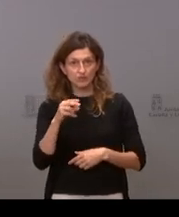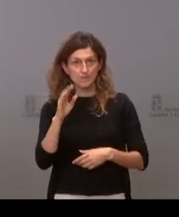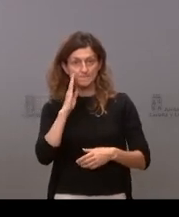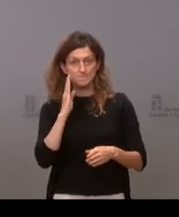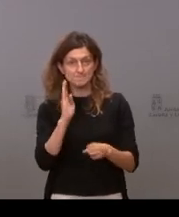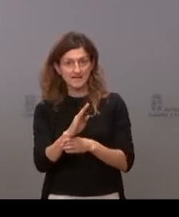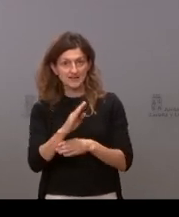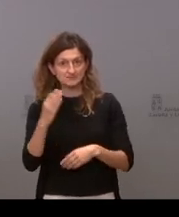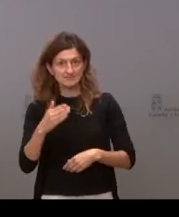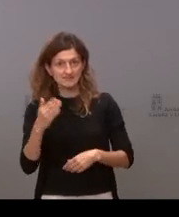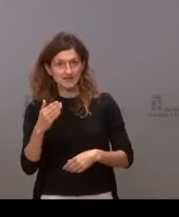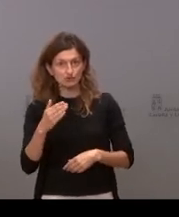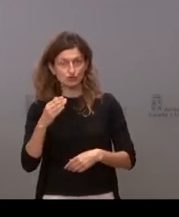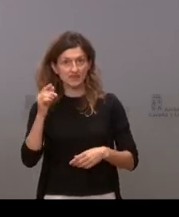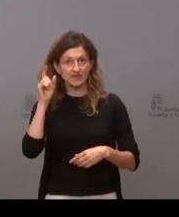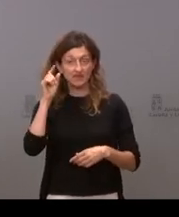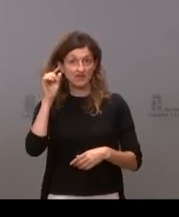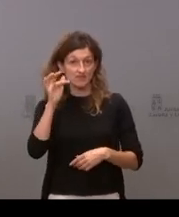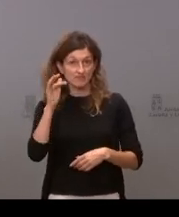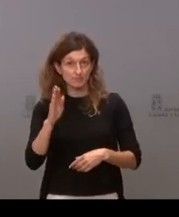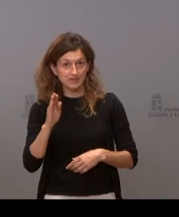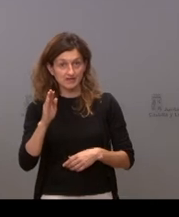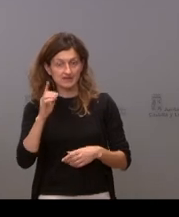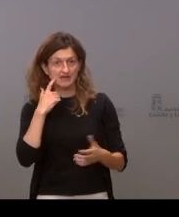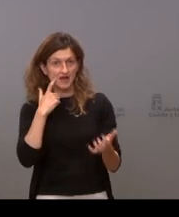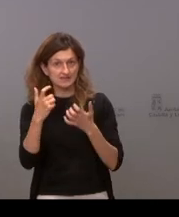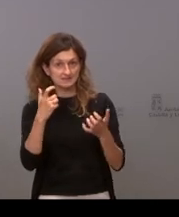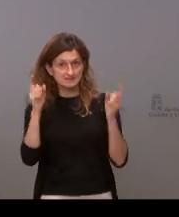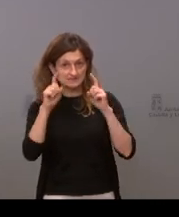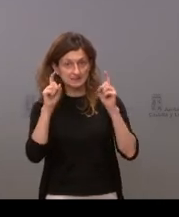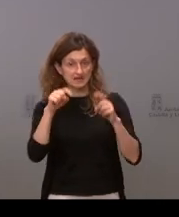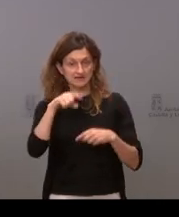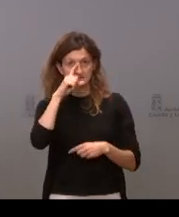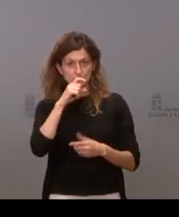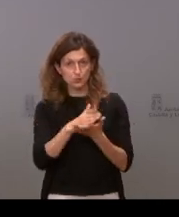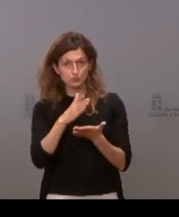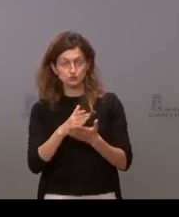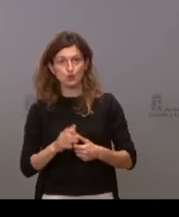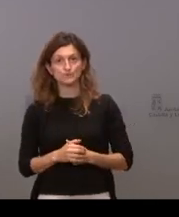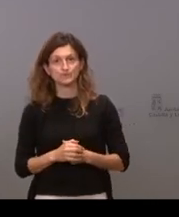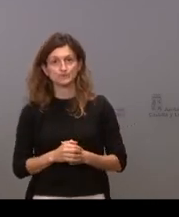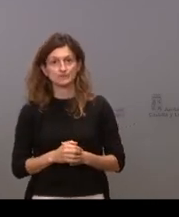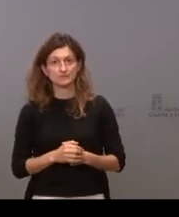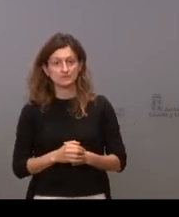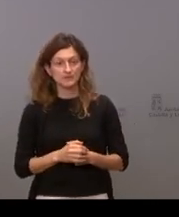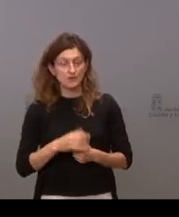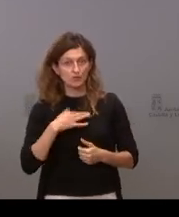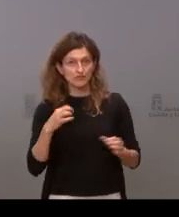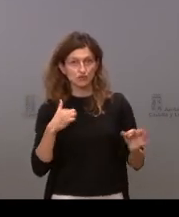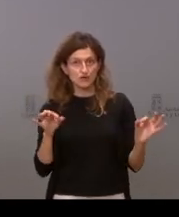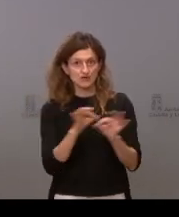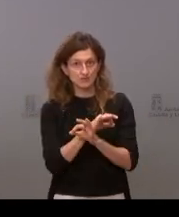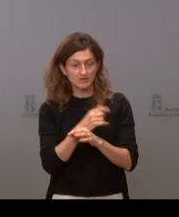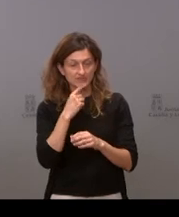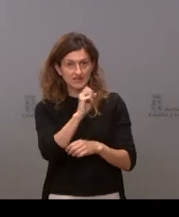de bachillerato de formación profesional y de enseñanzas artísticas para este curso que salvo que yo me equivoque no